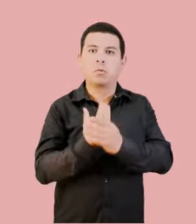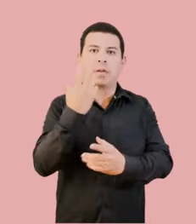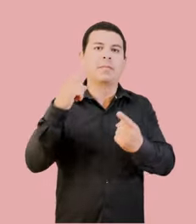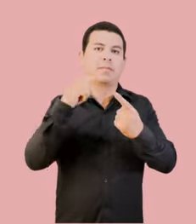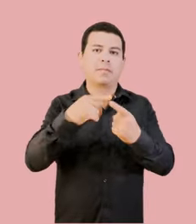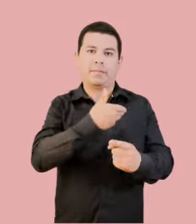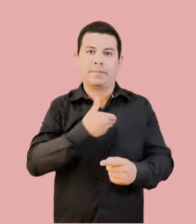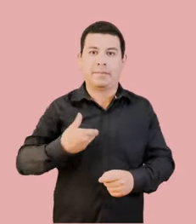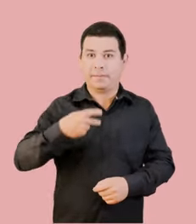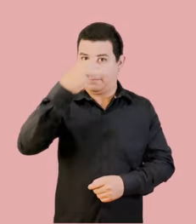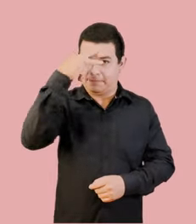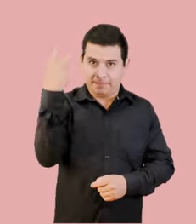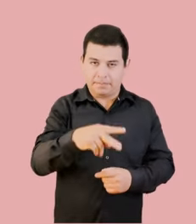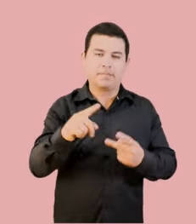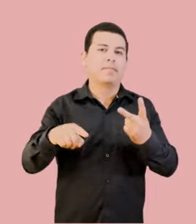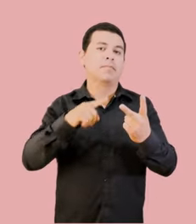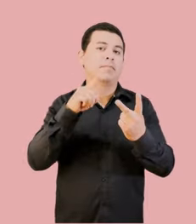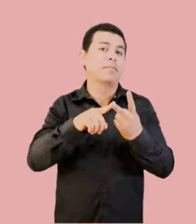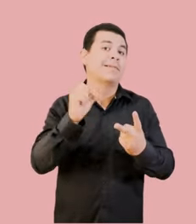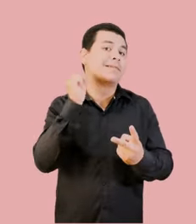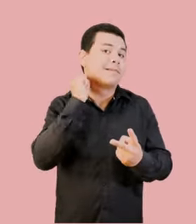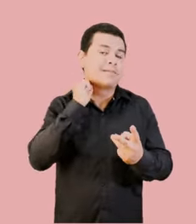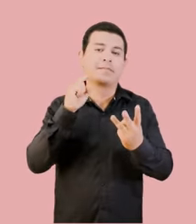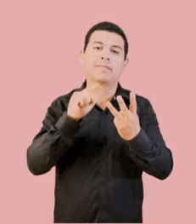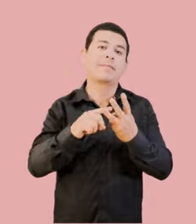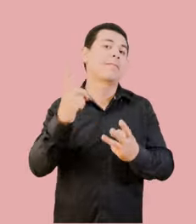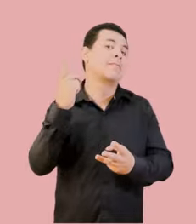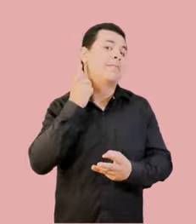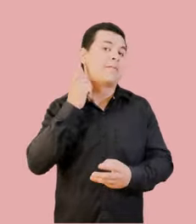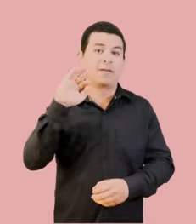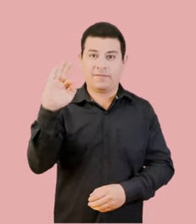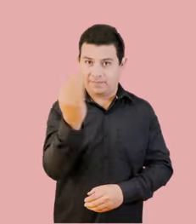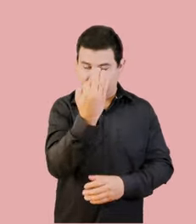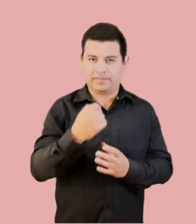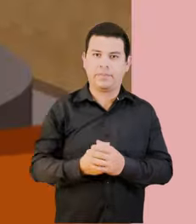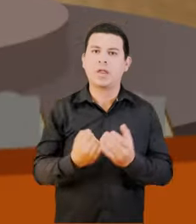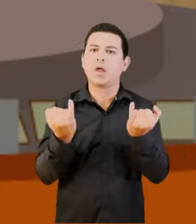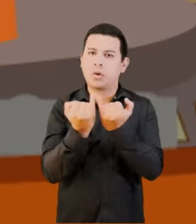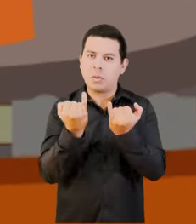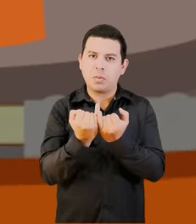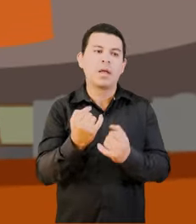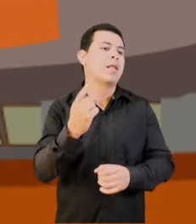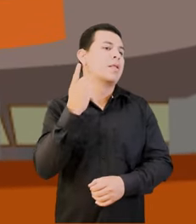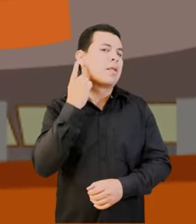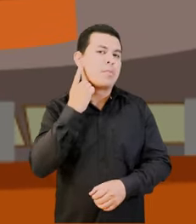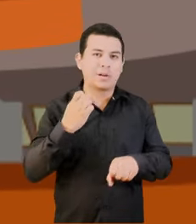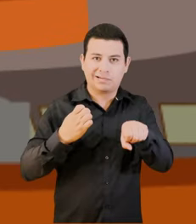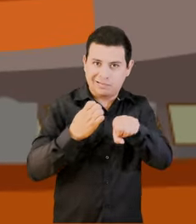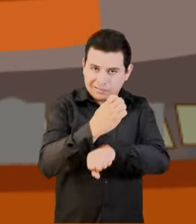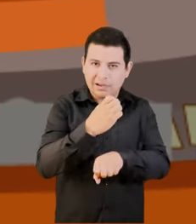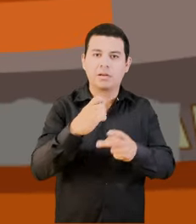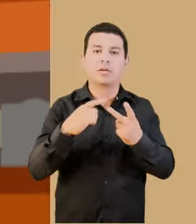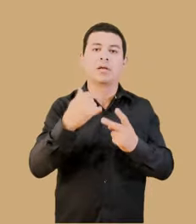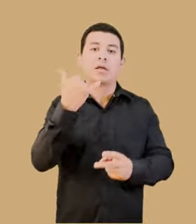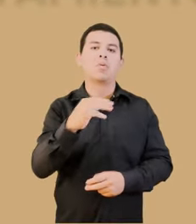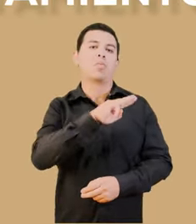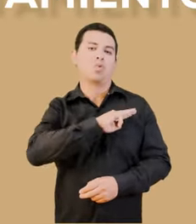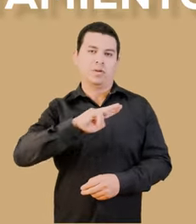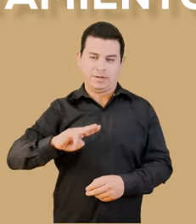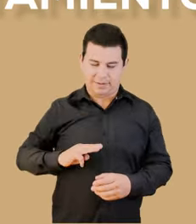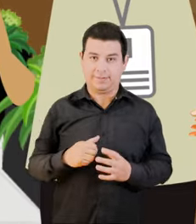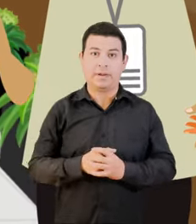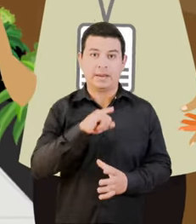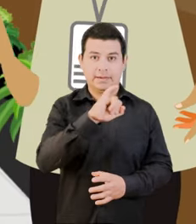elegir a quien ocupe la presidencia de la República, senadurías y diputaciones federales. También para elegir diputaciones locales y